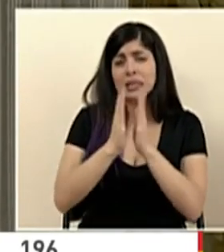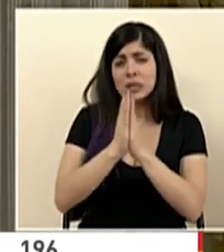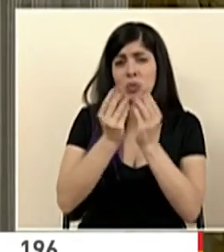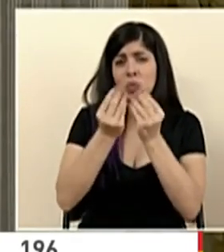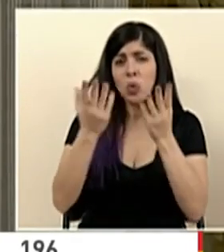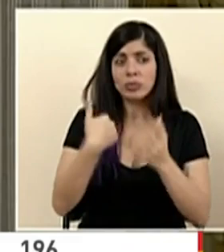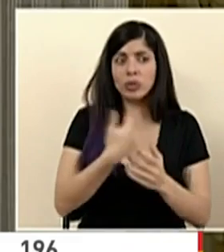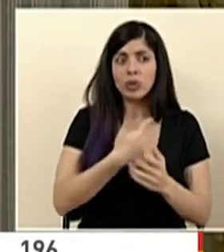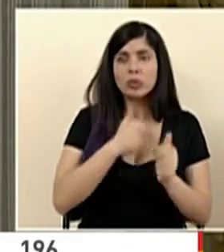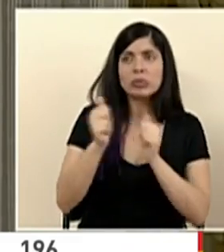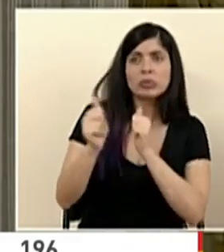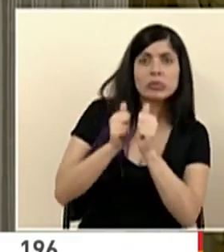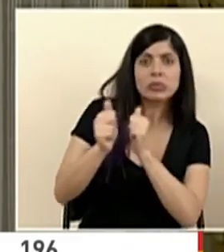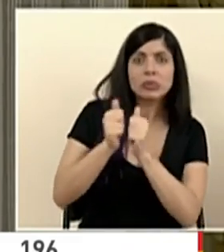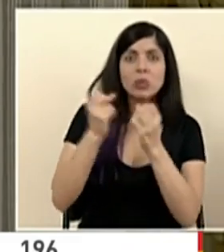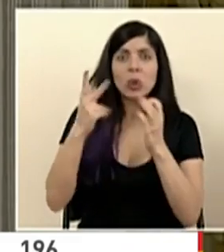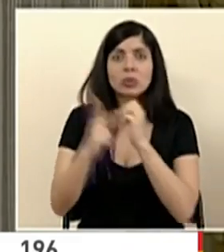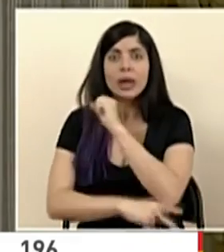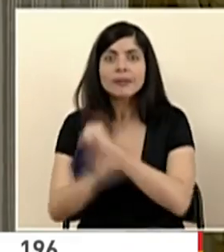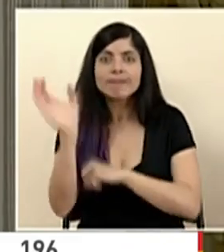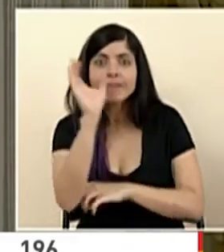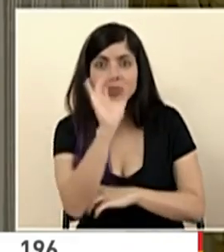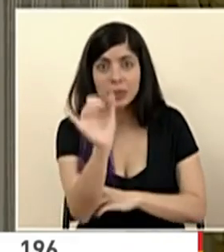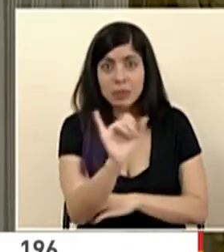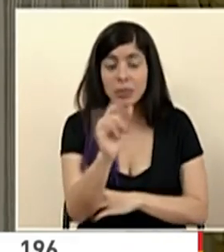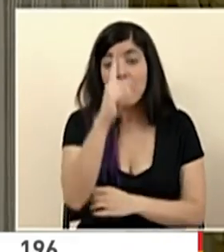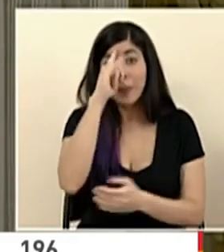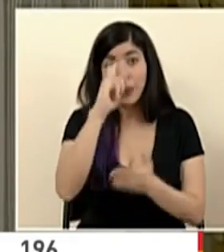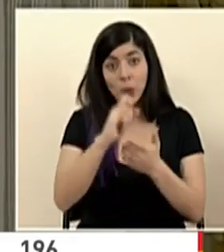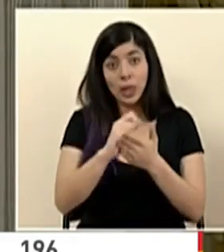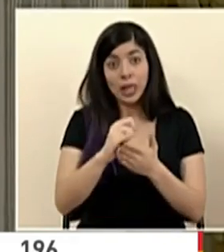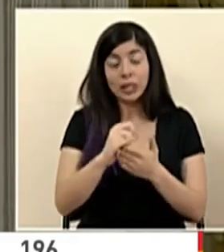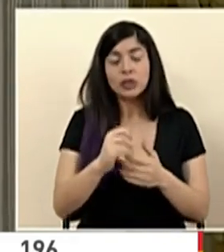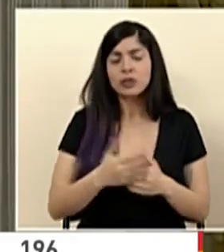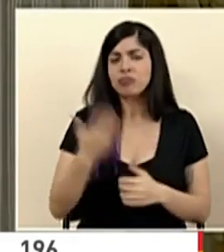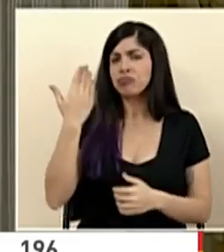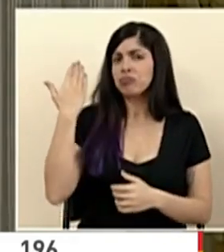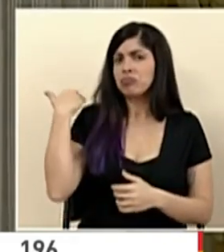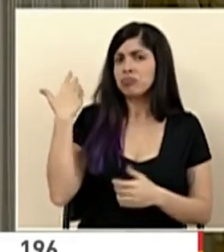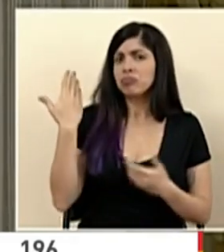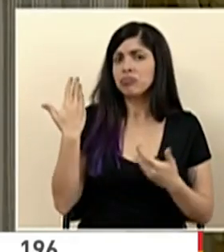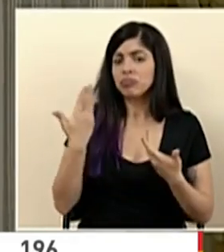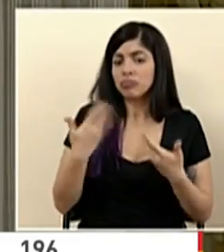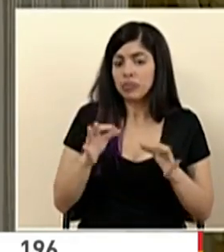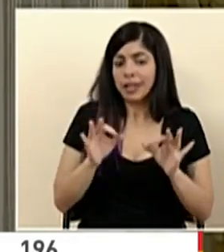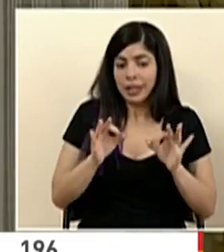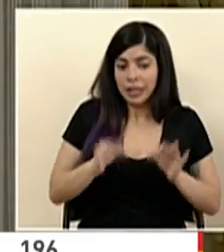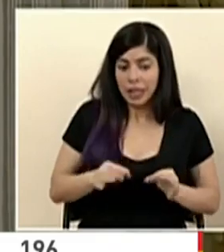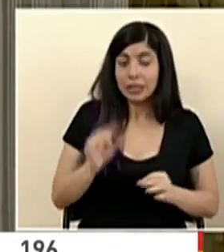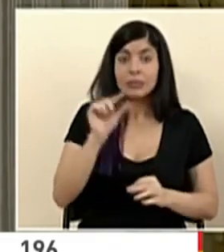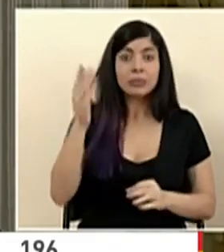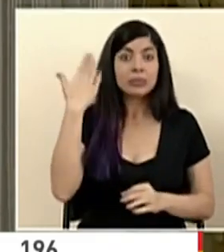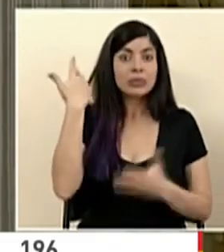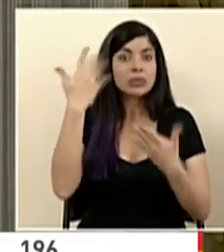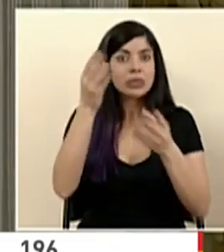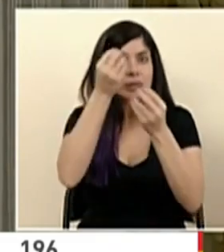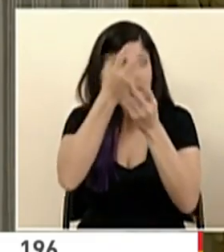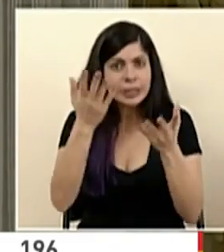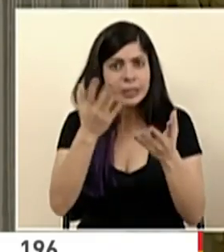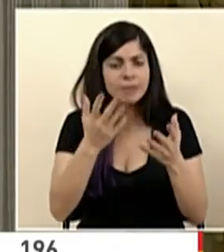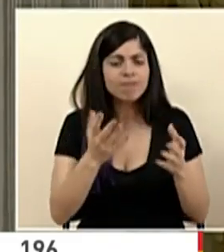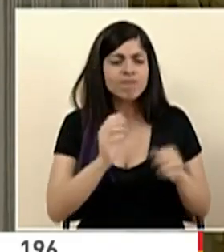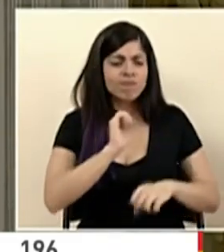a competir con muchos países. Por eso fue que se tomó la decisión tiempo atrás y la anunciamos la semana pasada de crear toda una